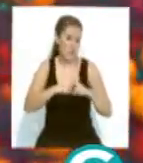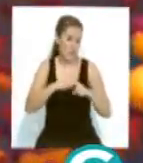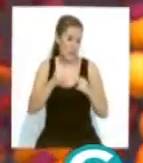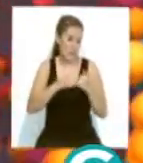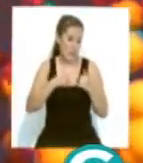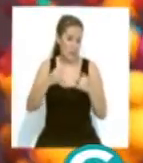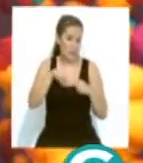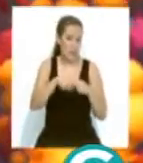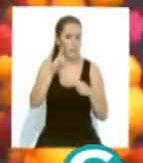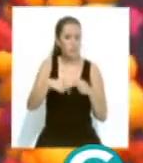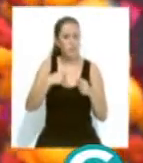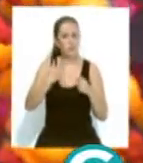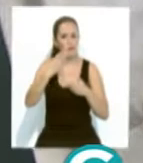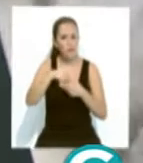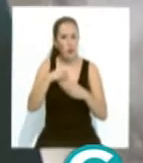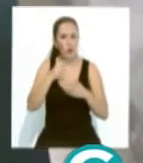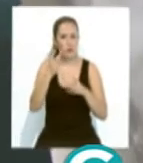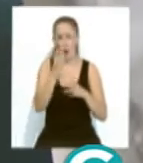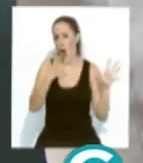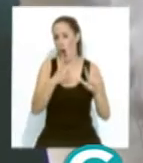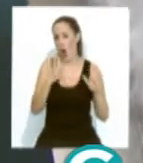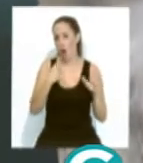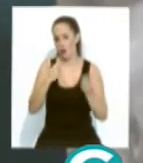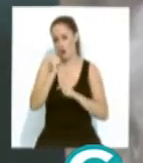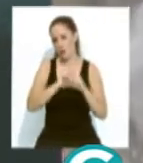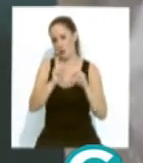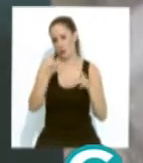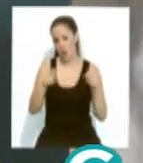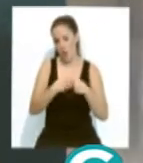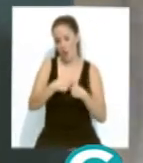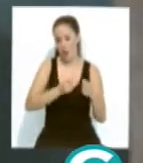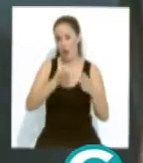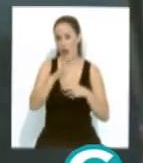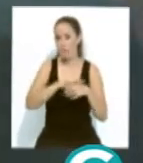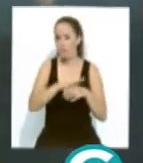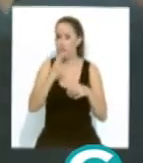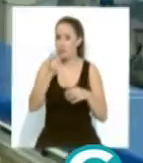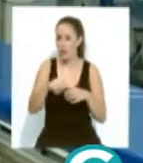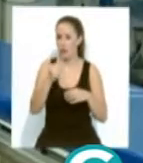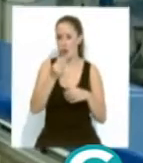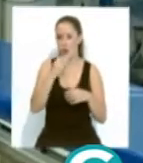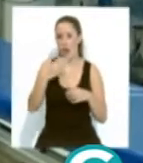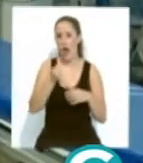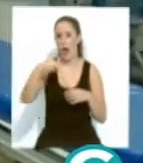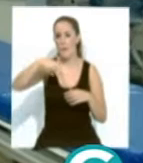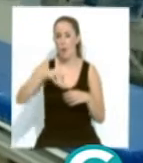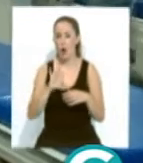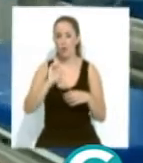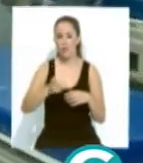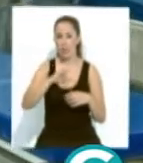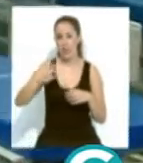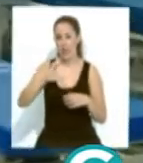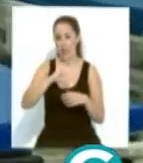protocolo está avalado por ocho sociedades científicas y consistirá en la administración de amoxicilina. Para el suministro de este